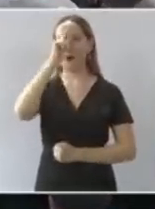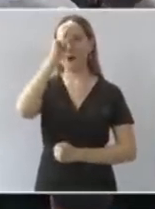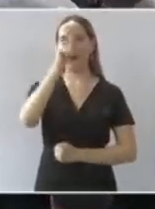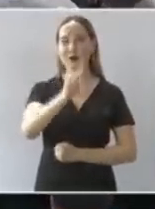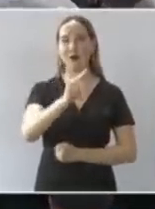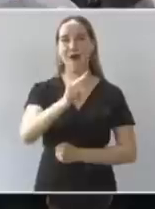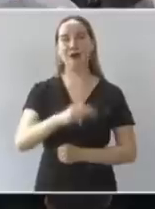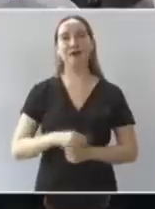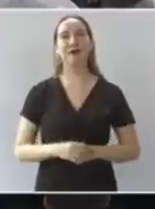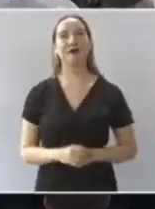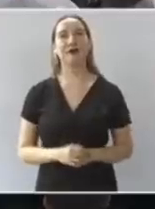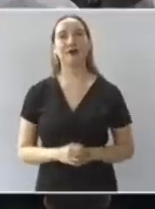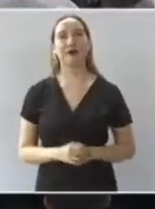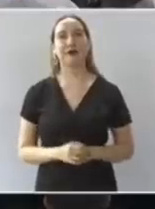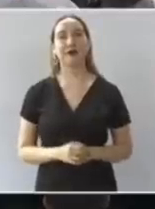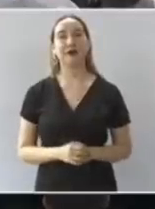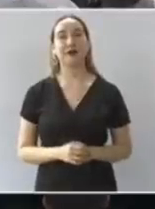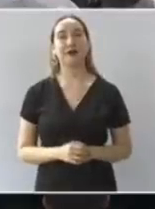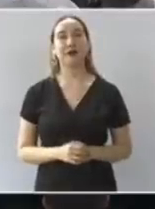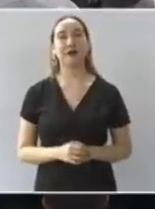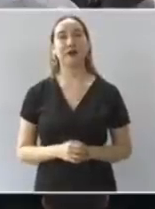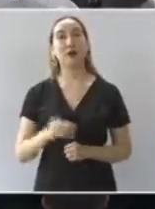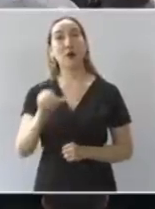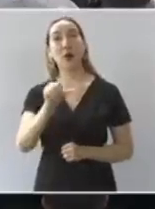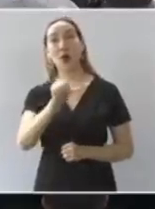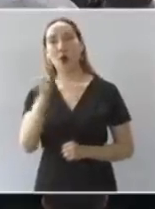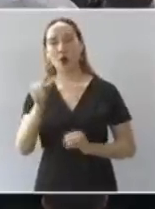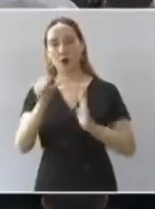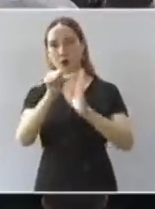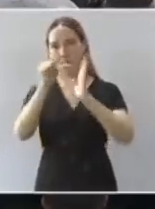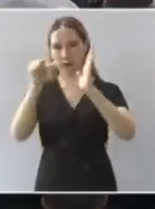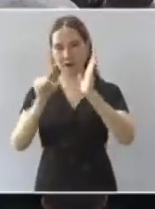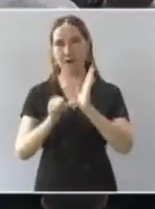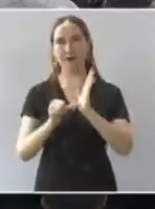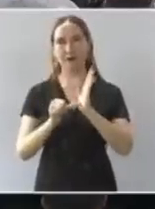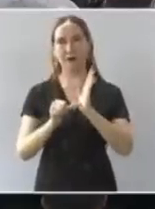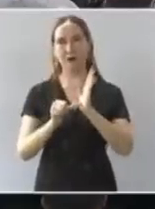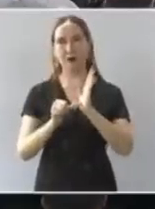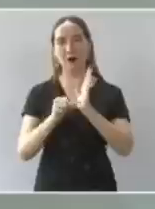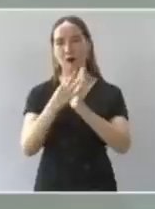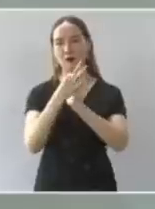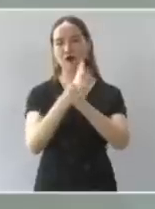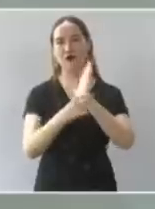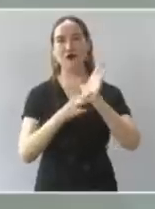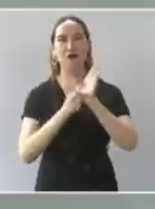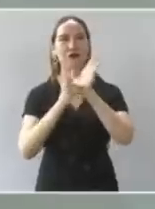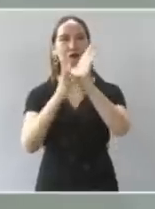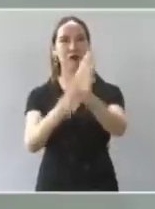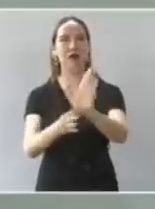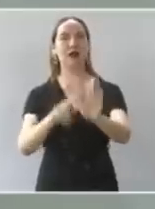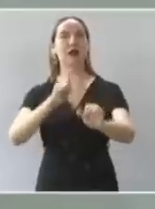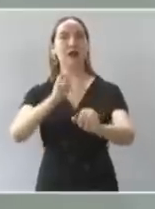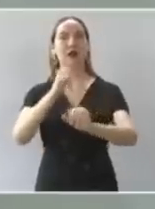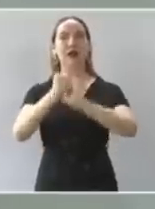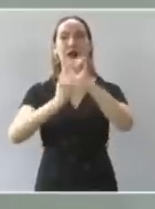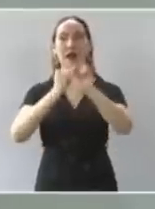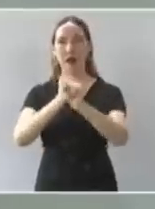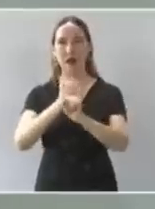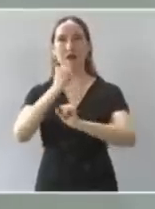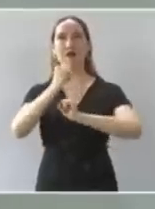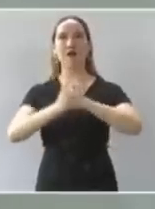también en la Constitución, en un artículo transitorio, se establece que año con año lo tienen que